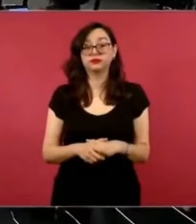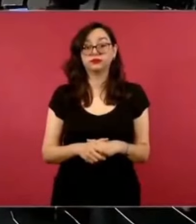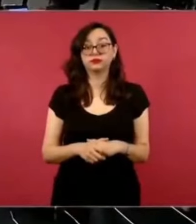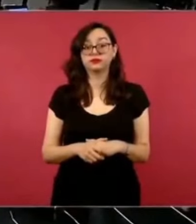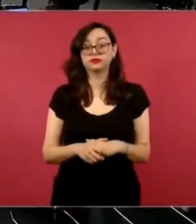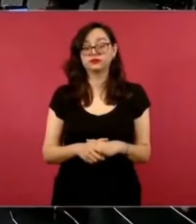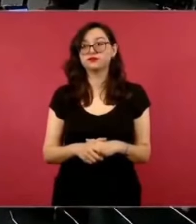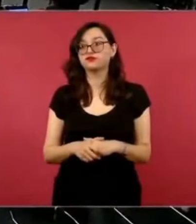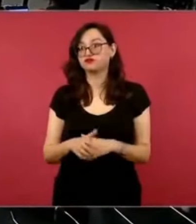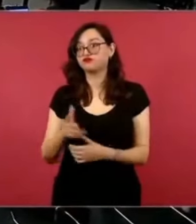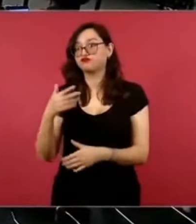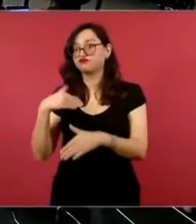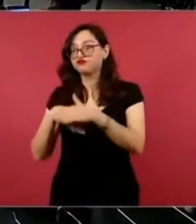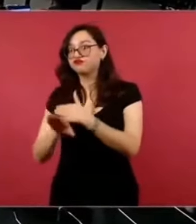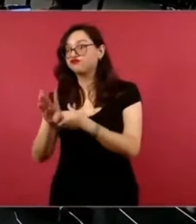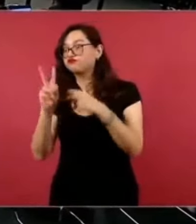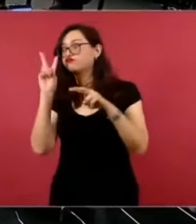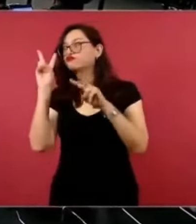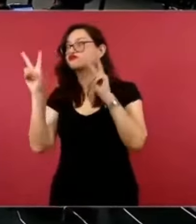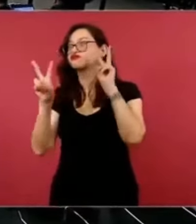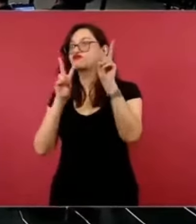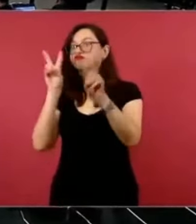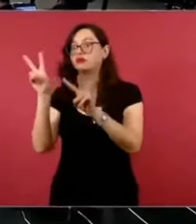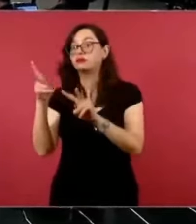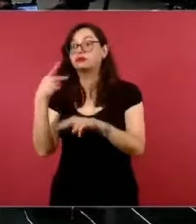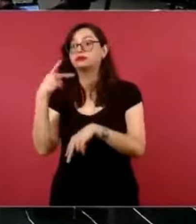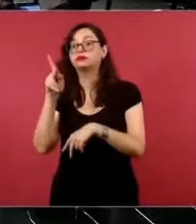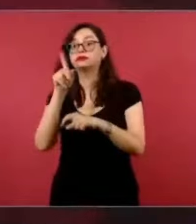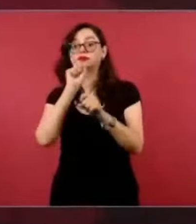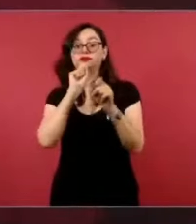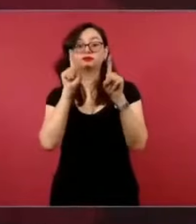El en un hospital,